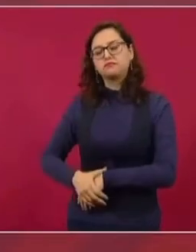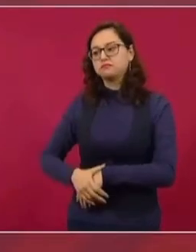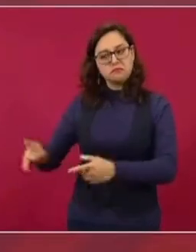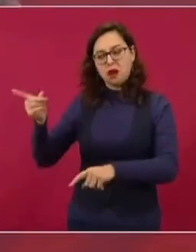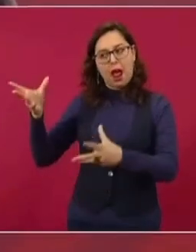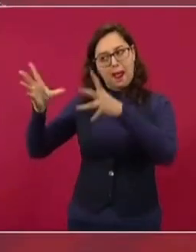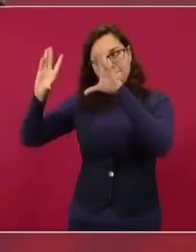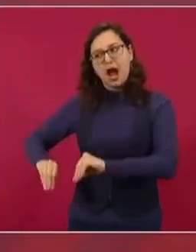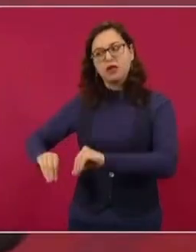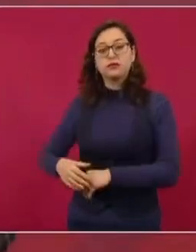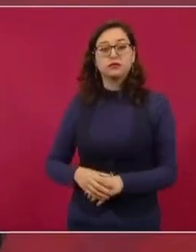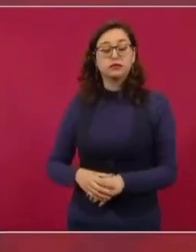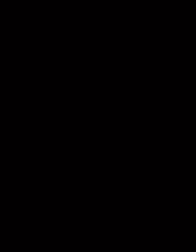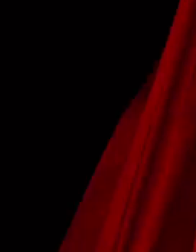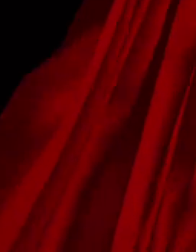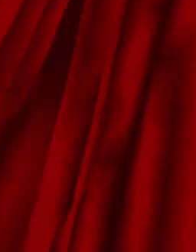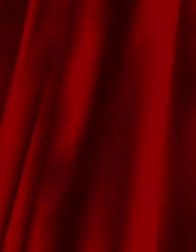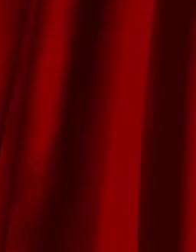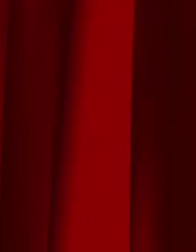riesgo. De inundación.